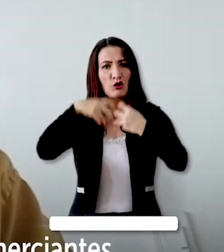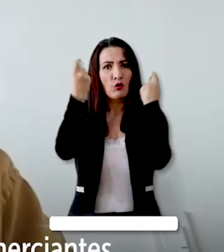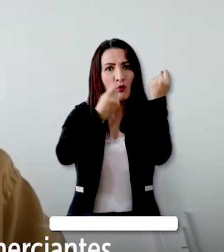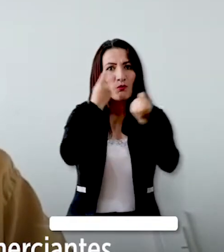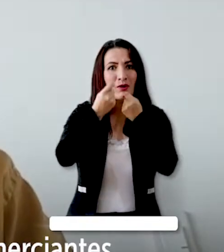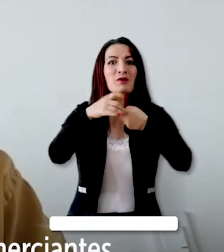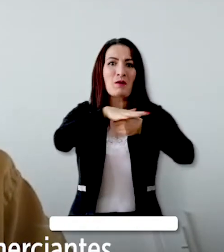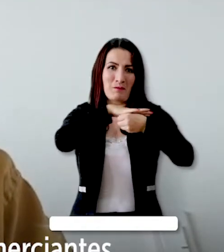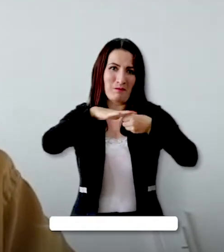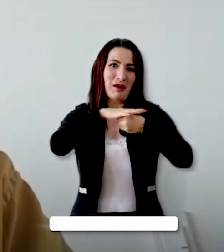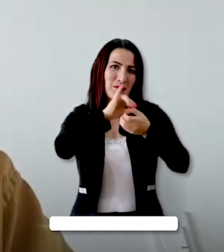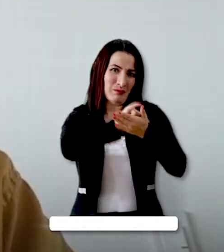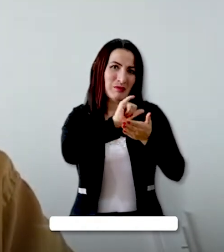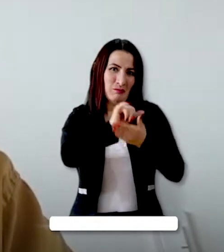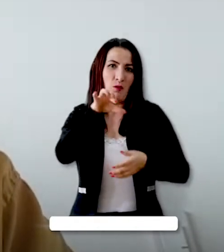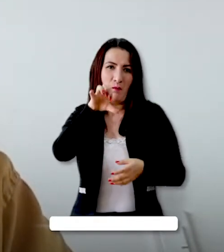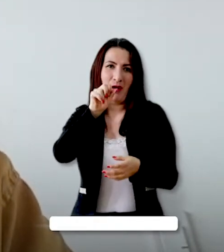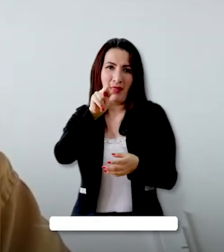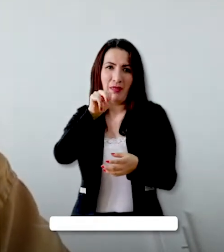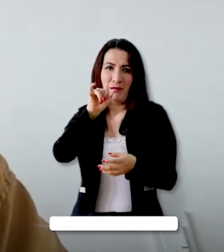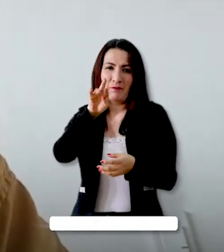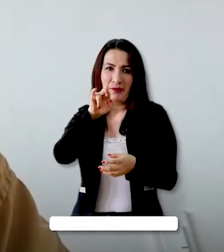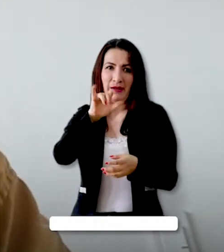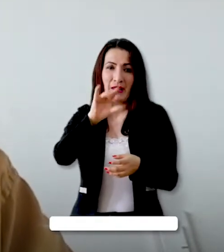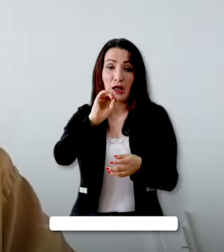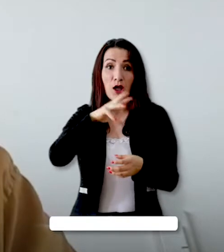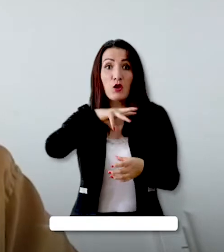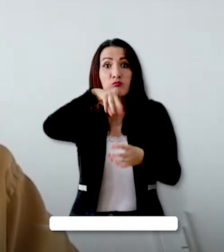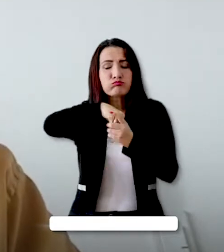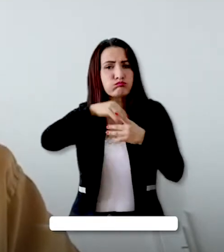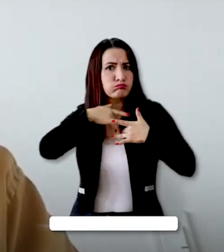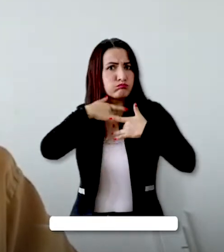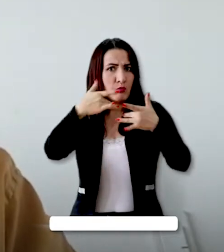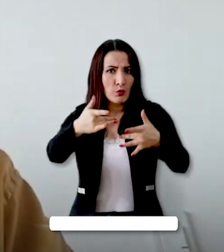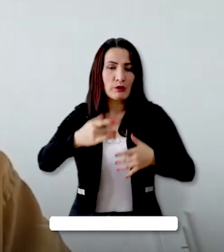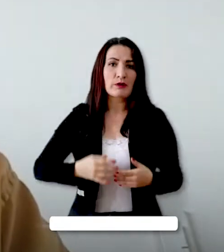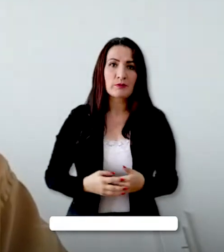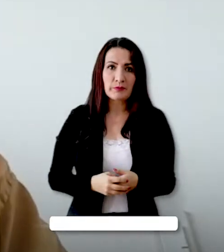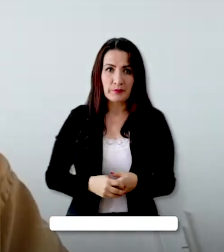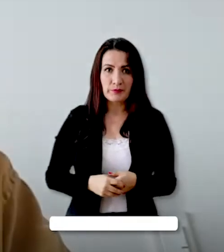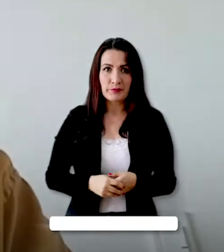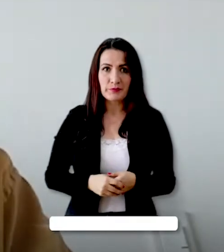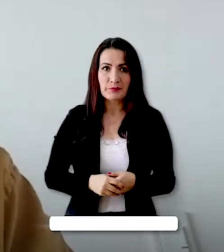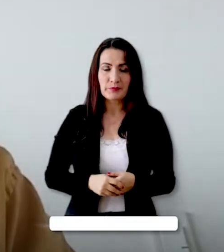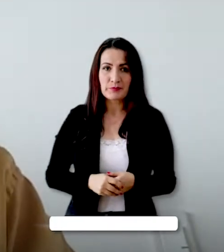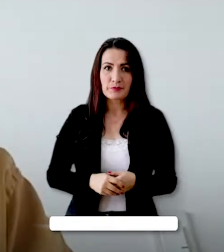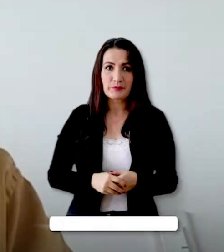Industriales Comerciantes del barrio Panamericano. y residentes voluntarios.